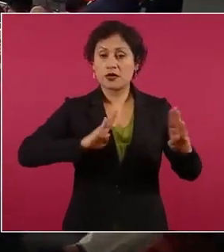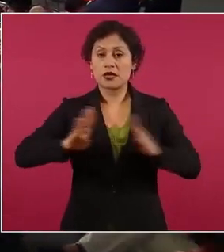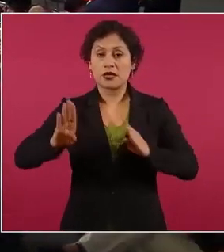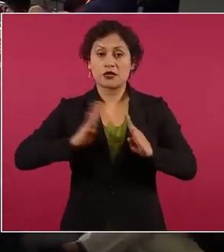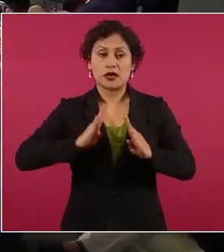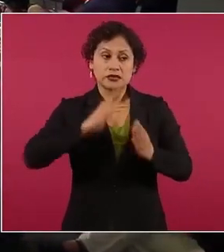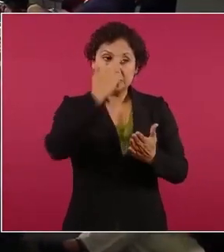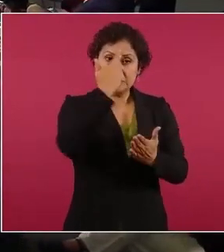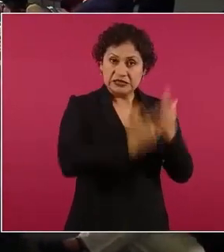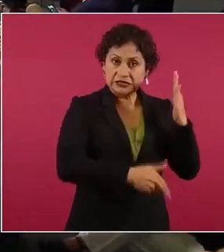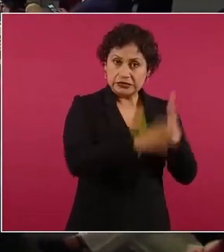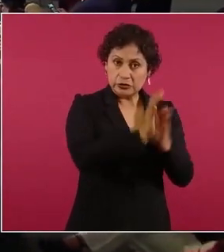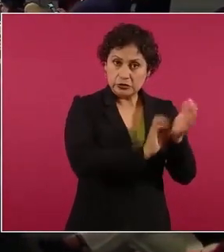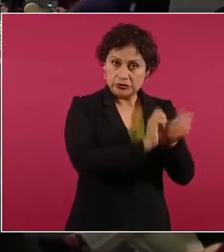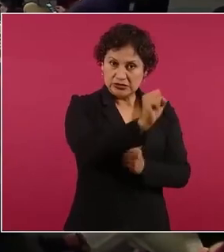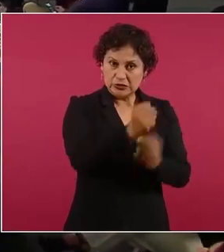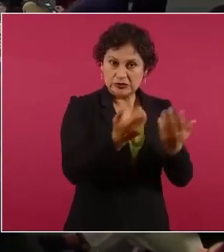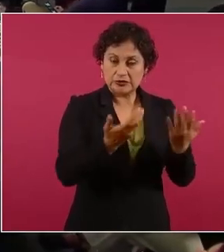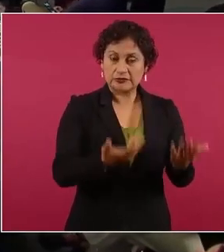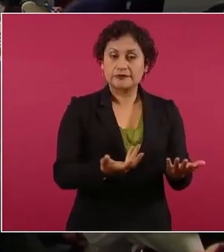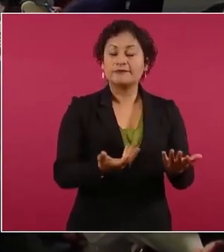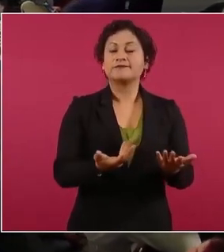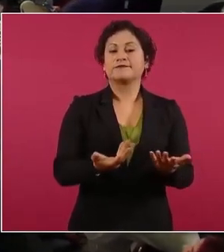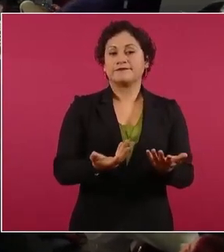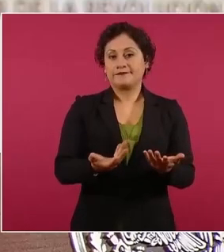por eso es increíble que ahora